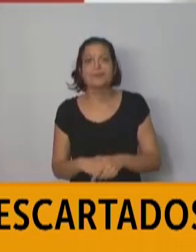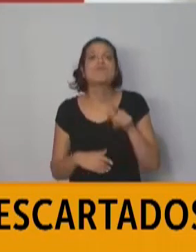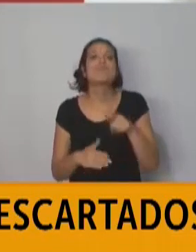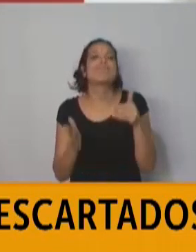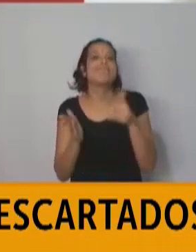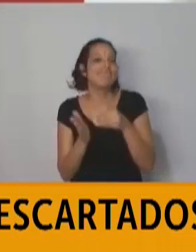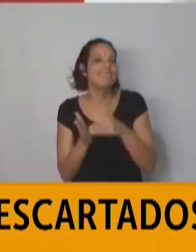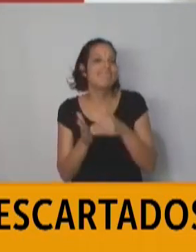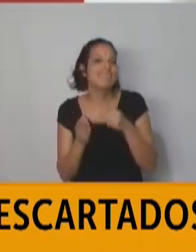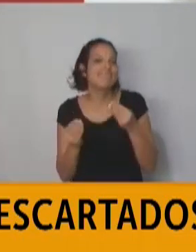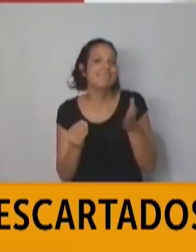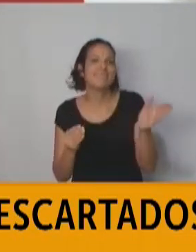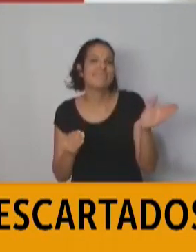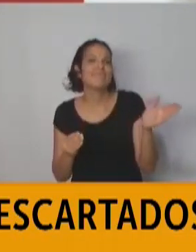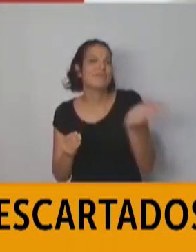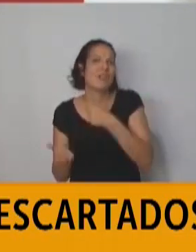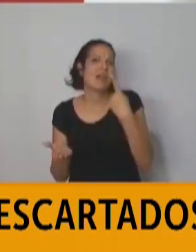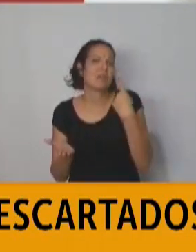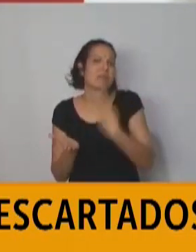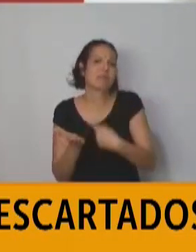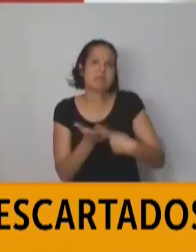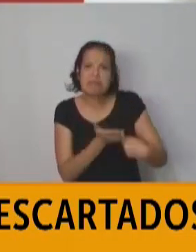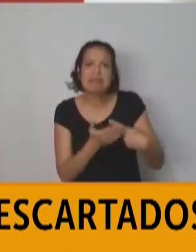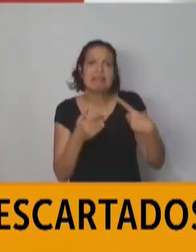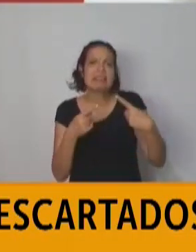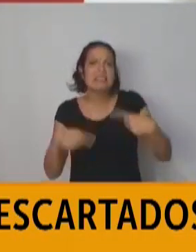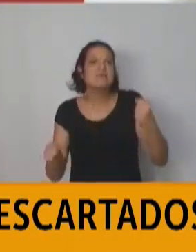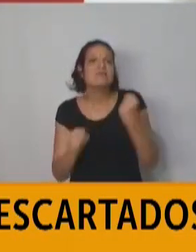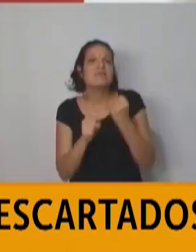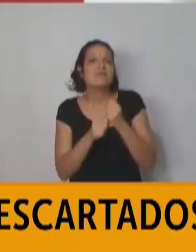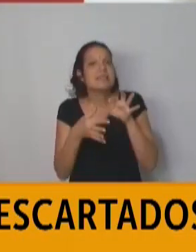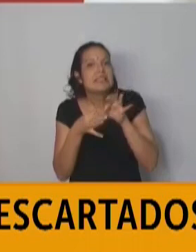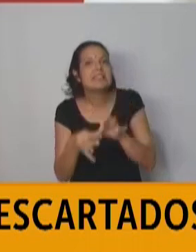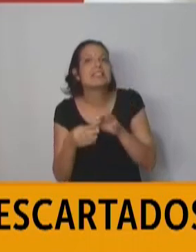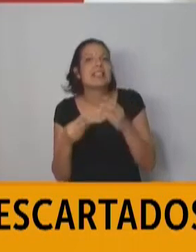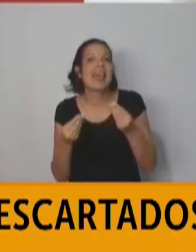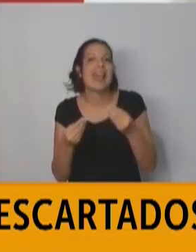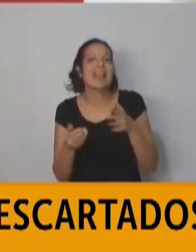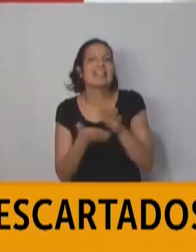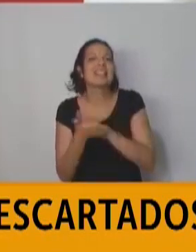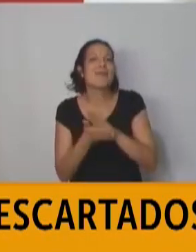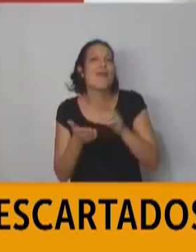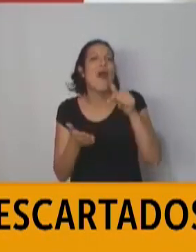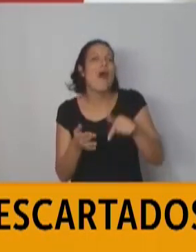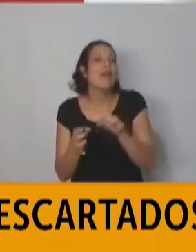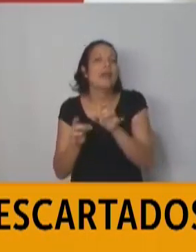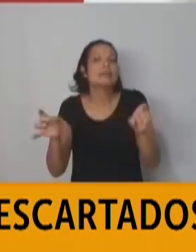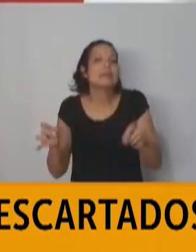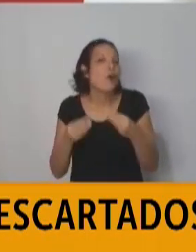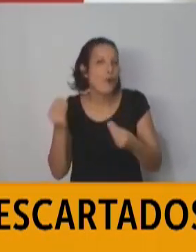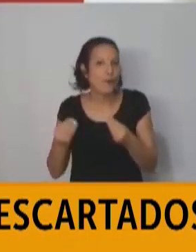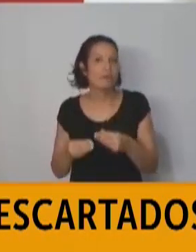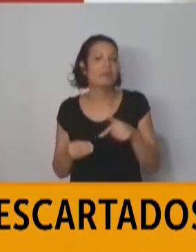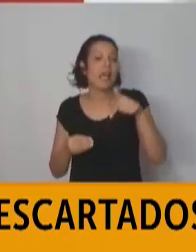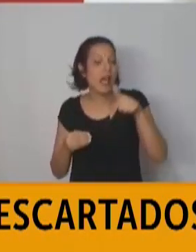siempre decimos, todas las definiciones que se van tomando están atadas a la situación epidemiológica. Por el momento se está